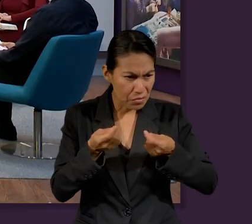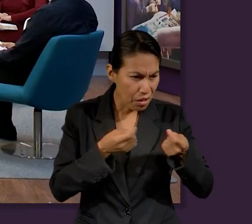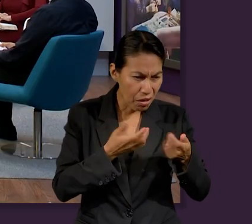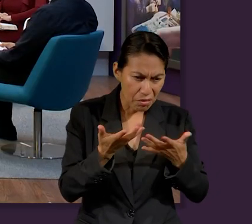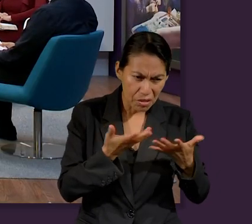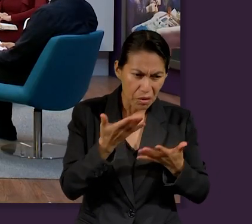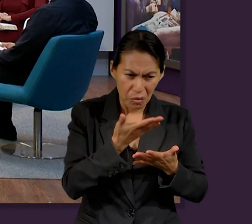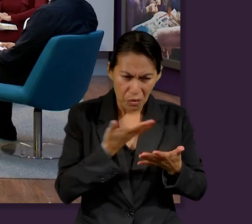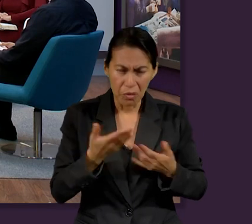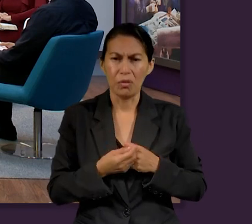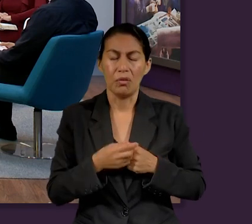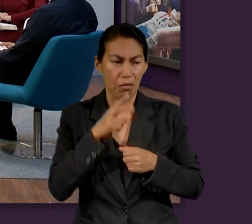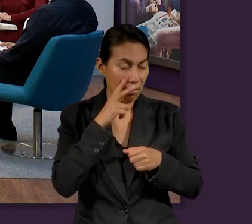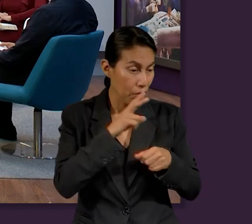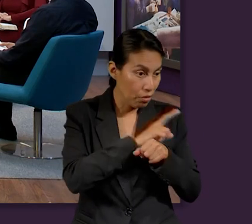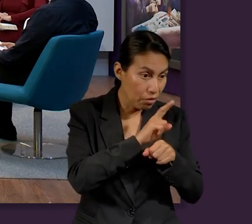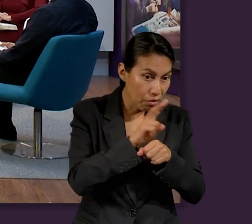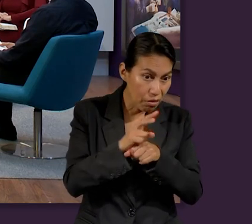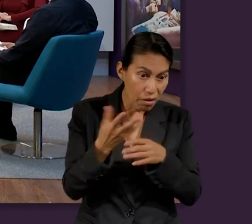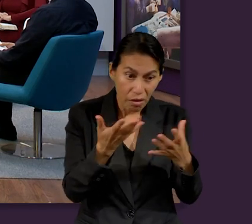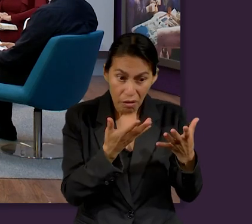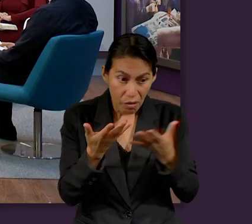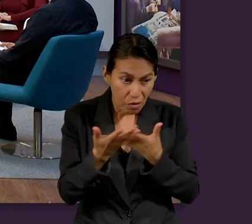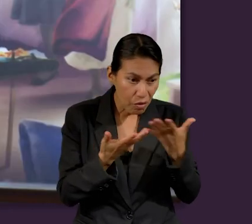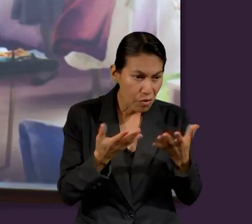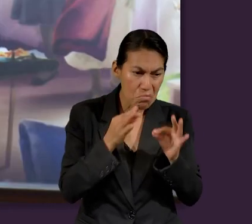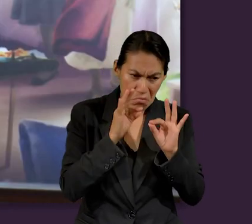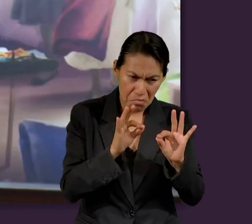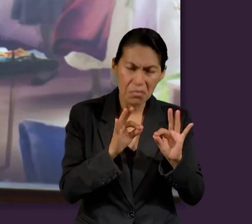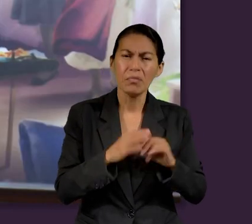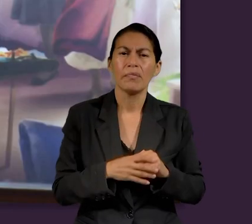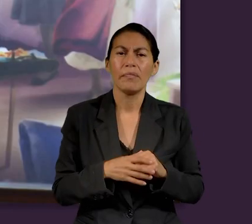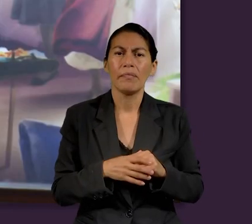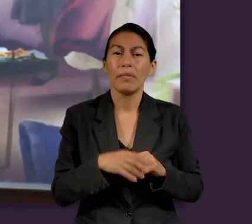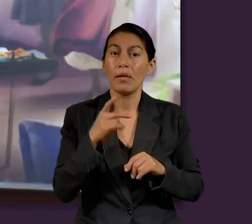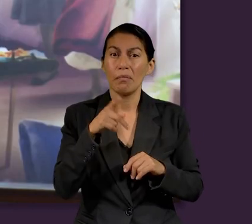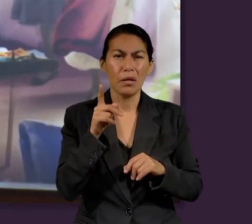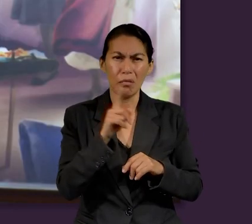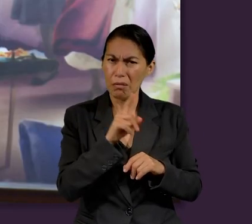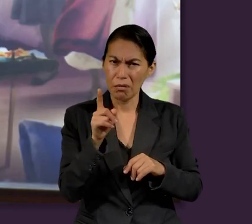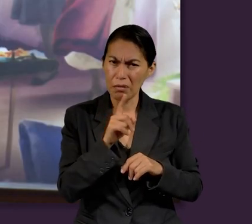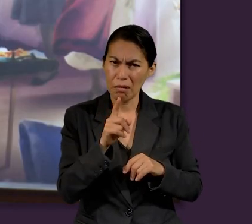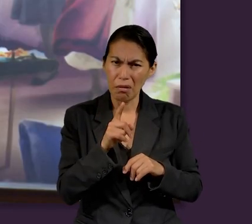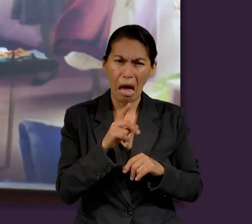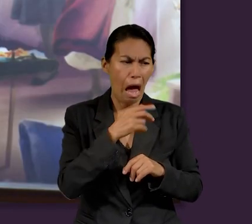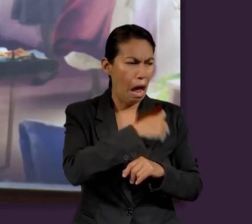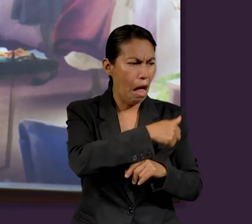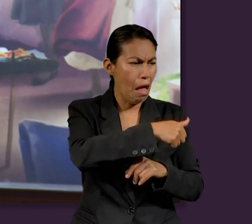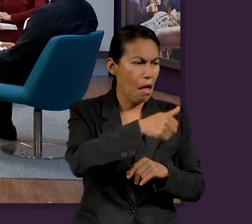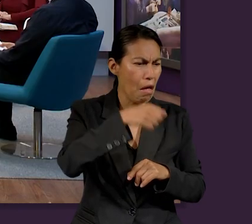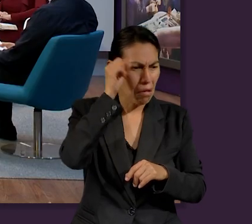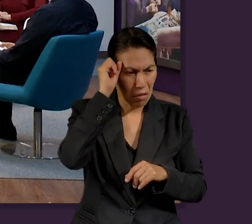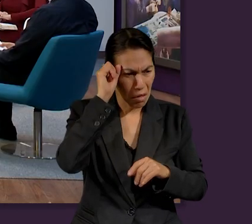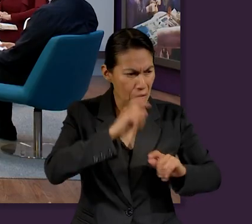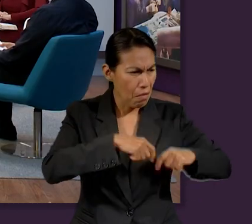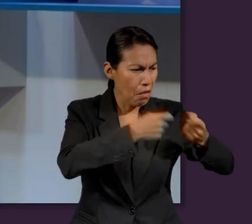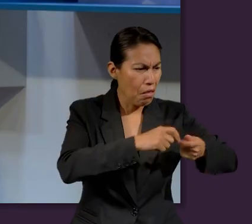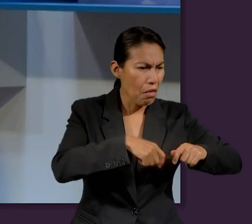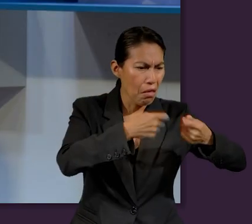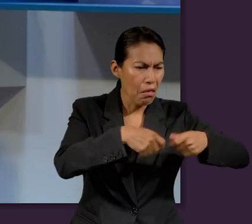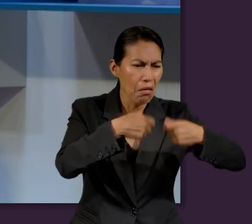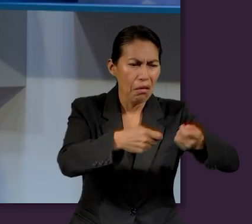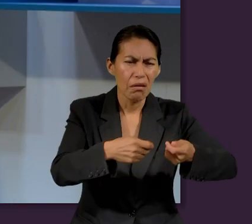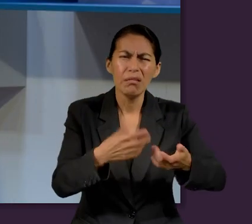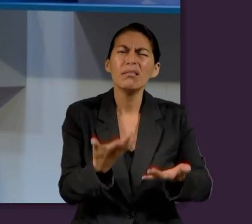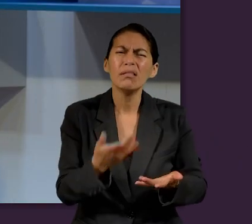sí vigile por los bienes de este señor, le da la facultad a sus siervos. ¿Por